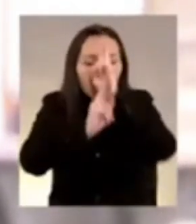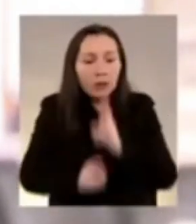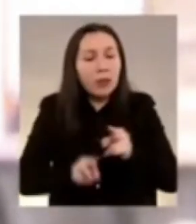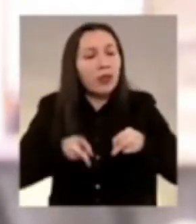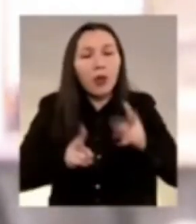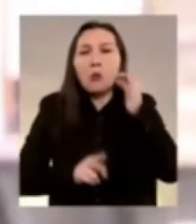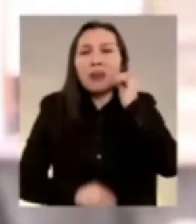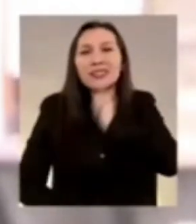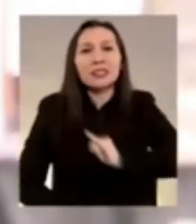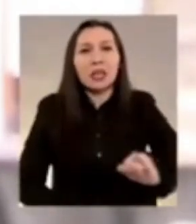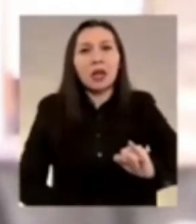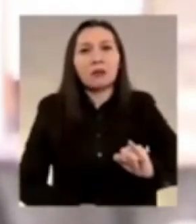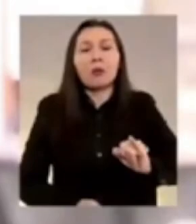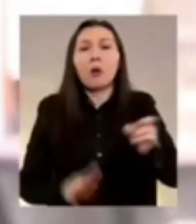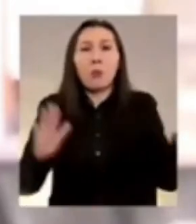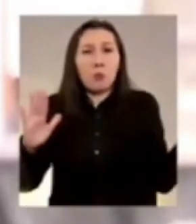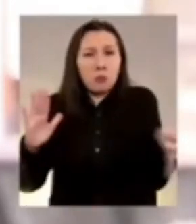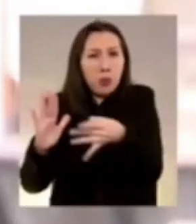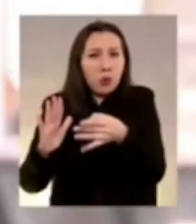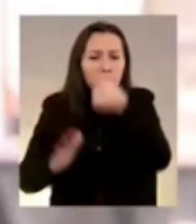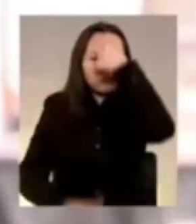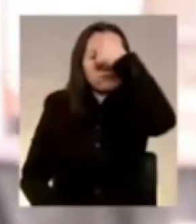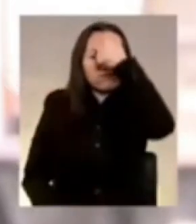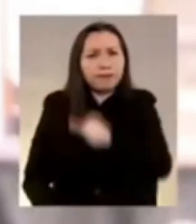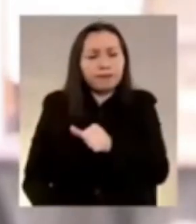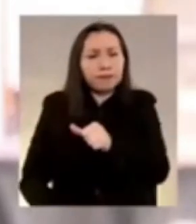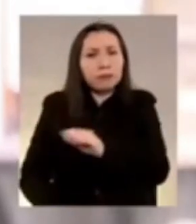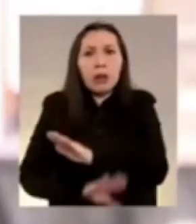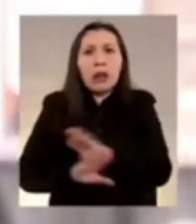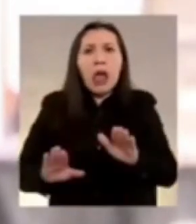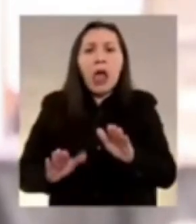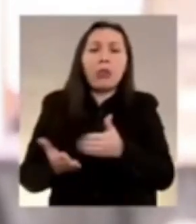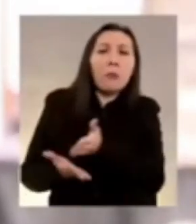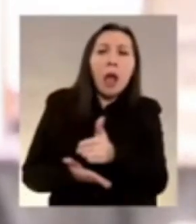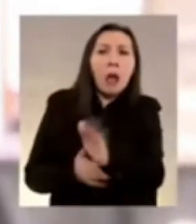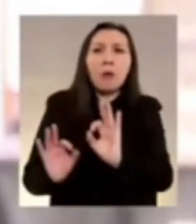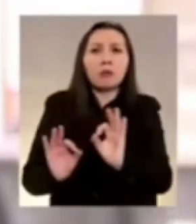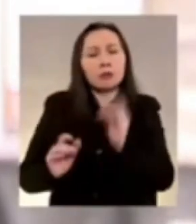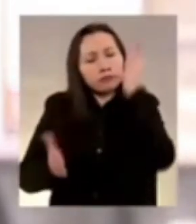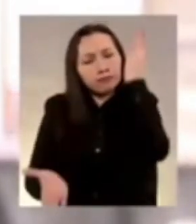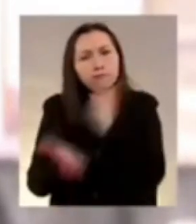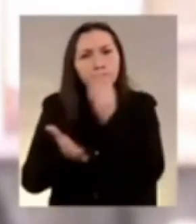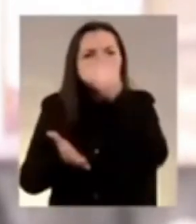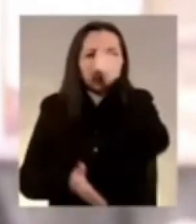siempre y su vulneración condenada sin matiz alguno